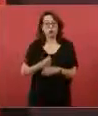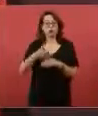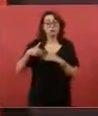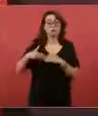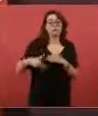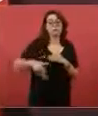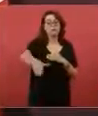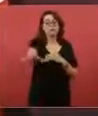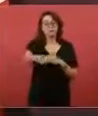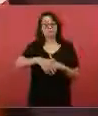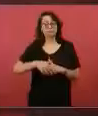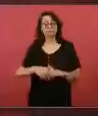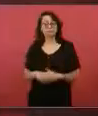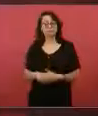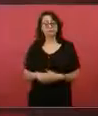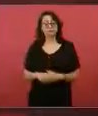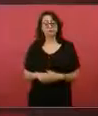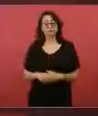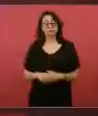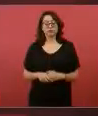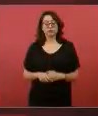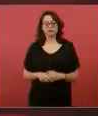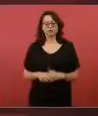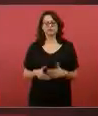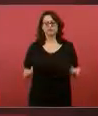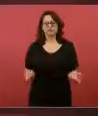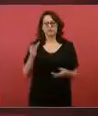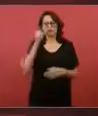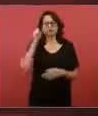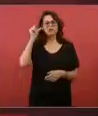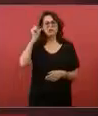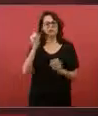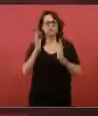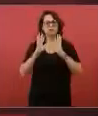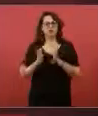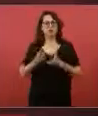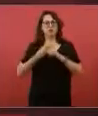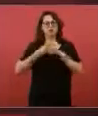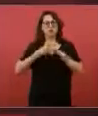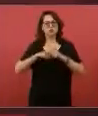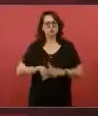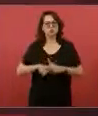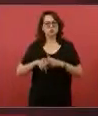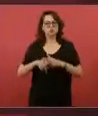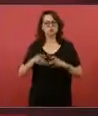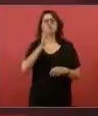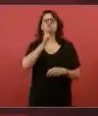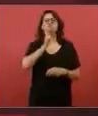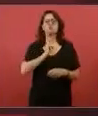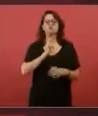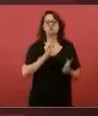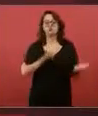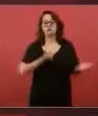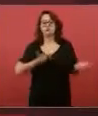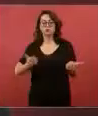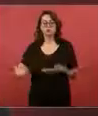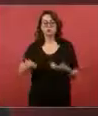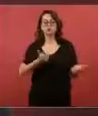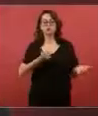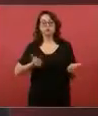Sí, lo que ya desde ayer se empezó a cargar. Es un proceso, pero ya empezó, ya comenzó.